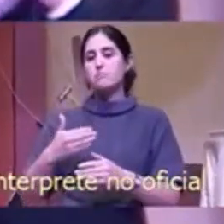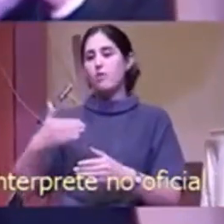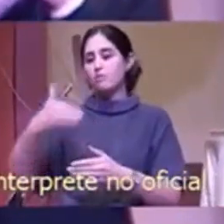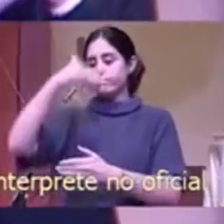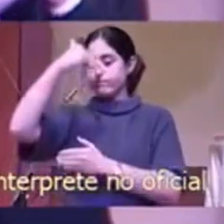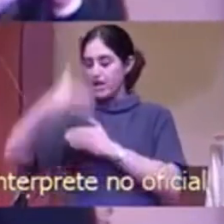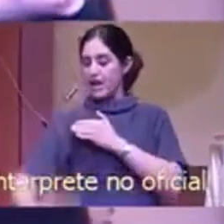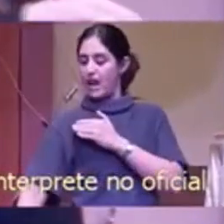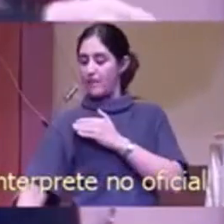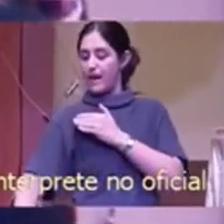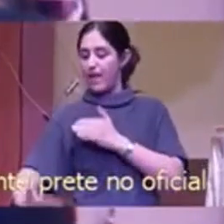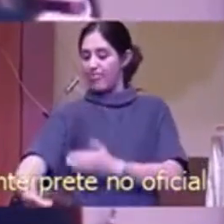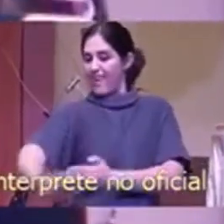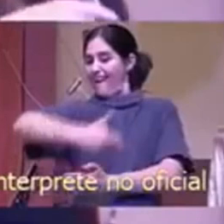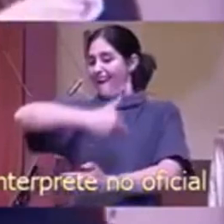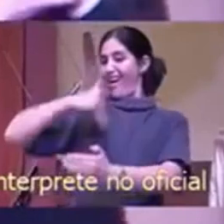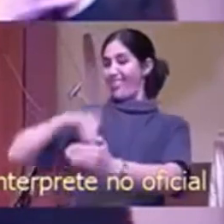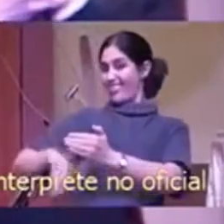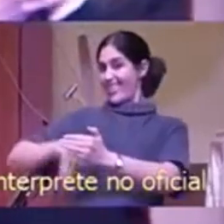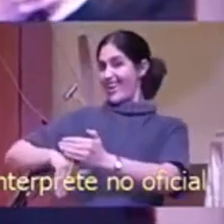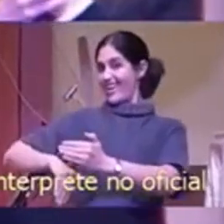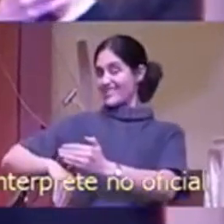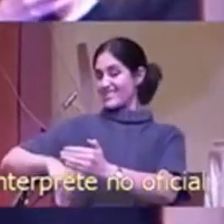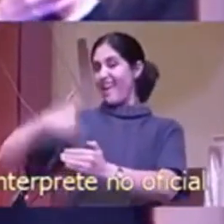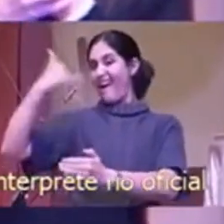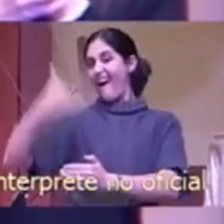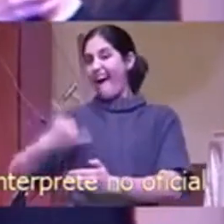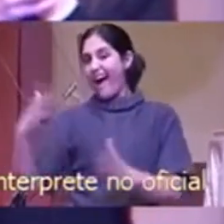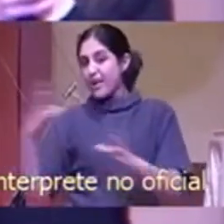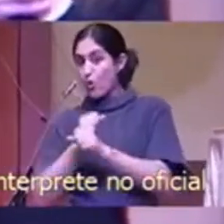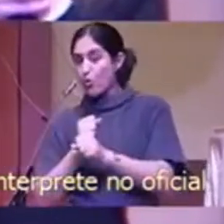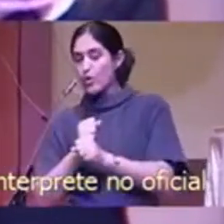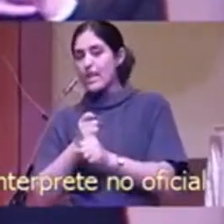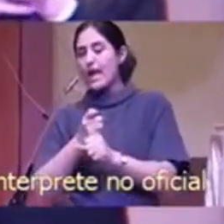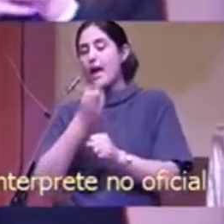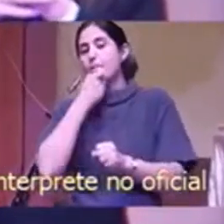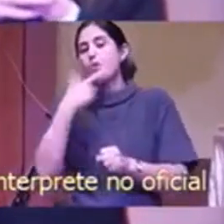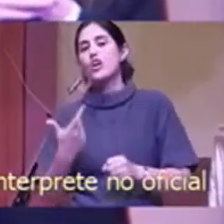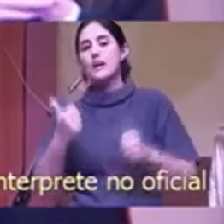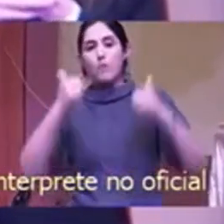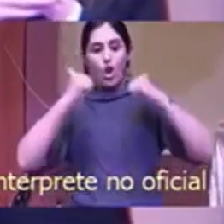Hay sombras debajo de sus sillas. Hay sombras